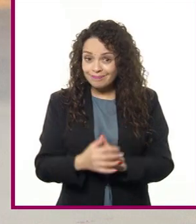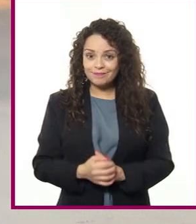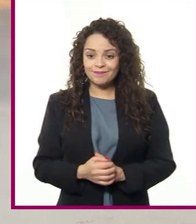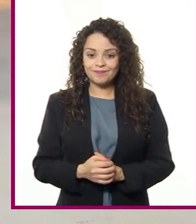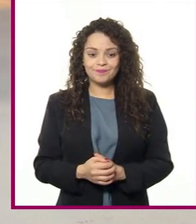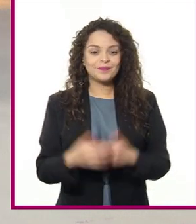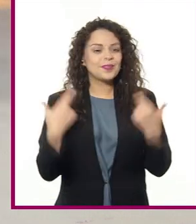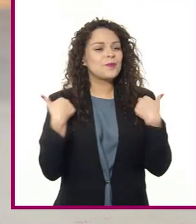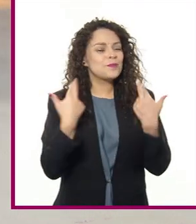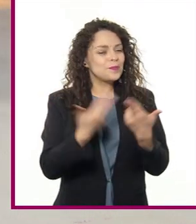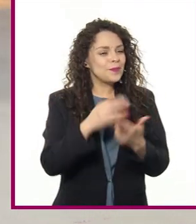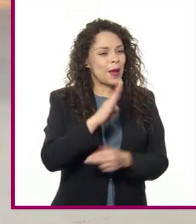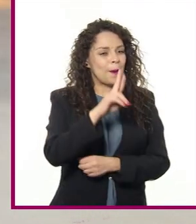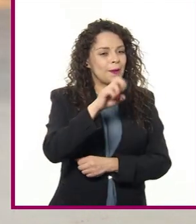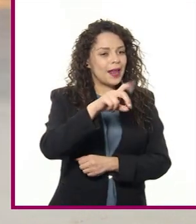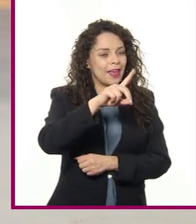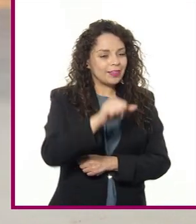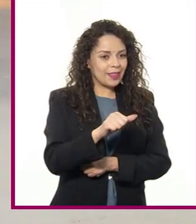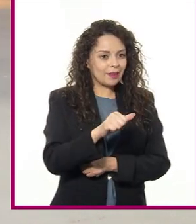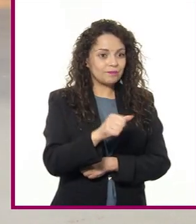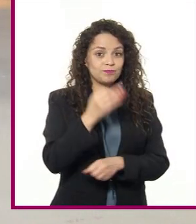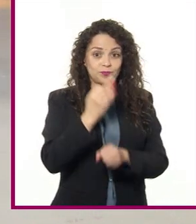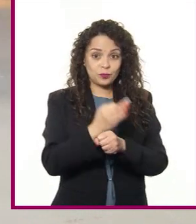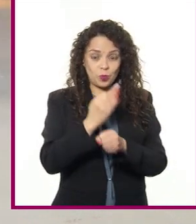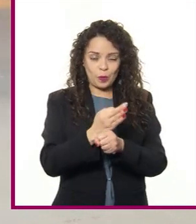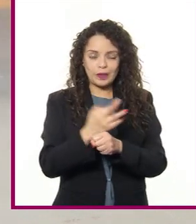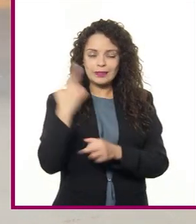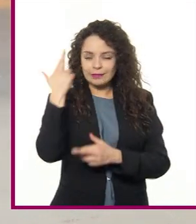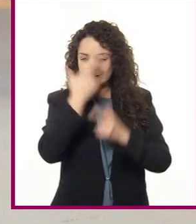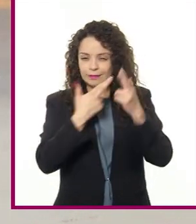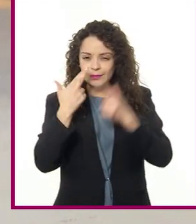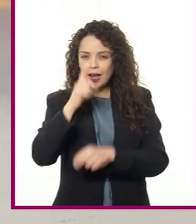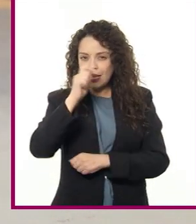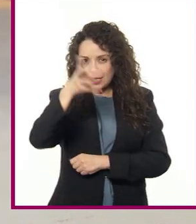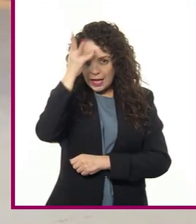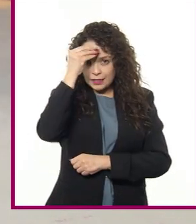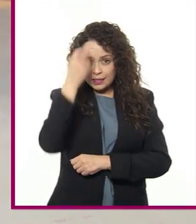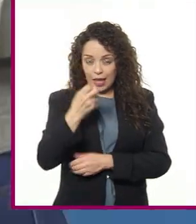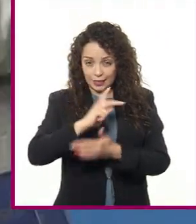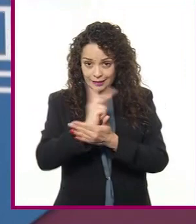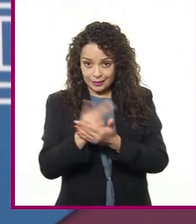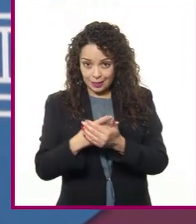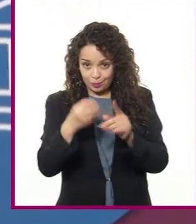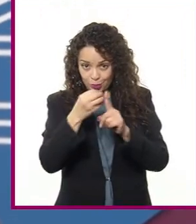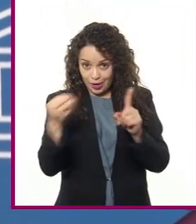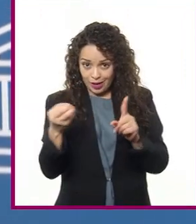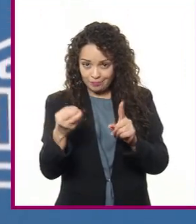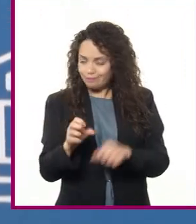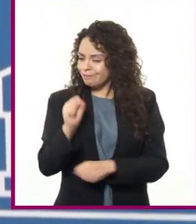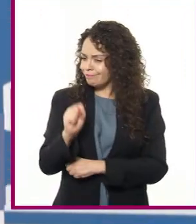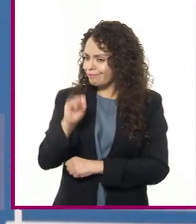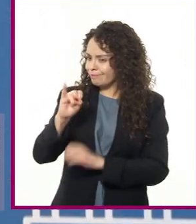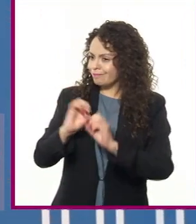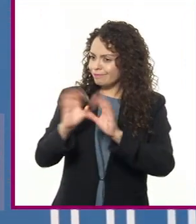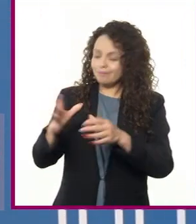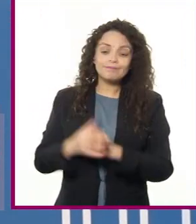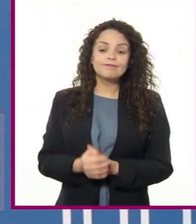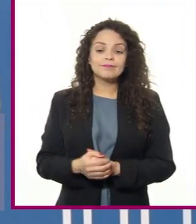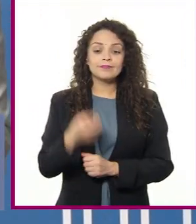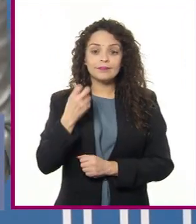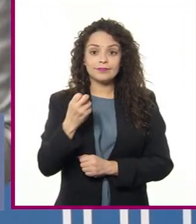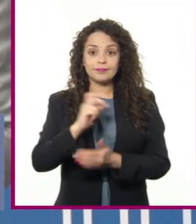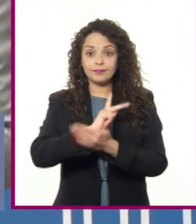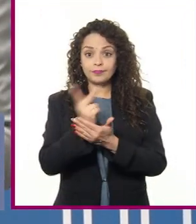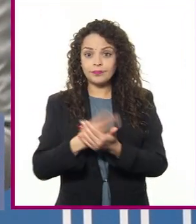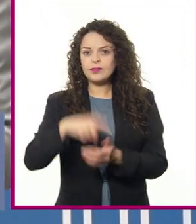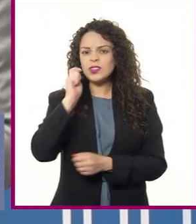Maestra Brenda, ¿hacemos una breve revisión de lo visto en esta sesión? Sí, en esta sesión